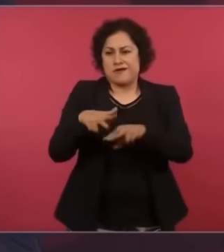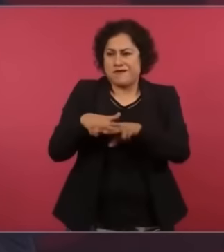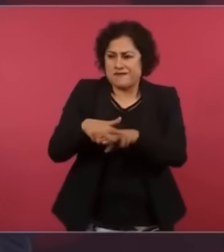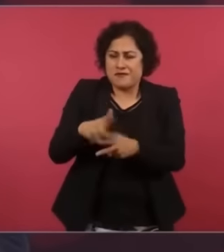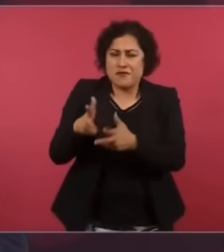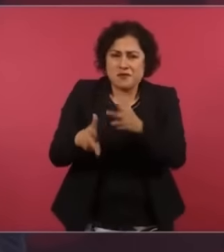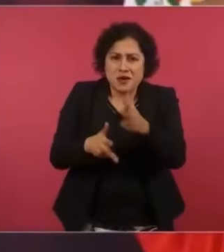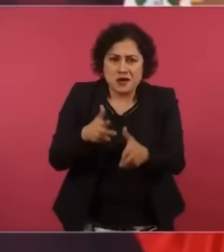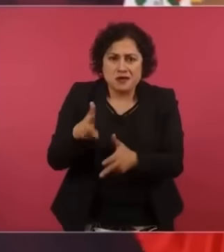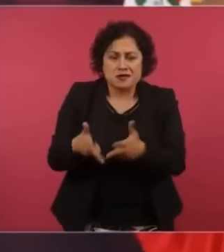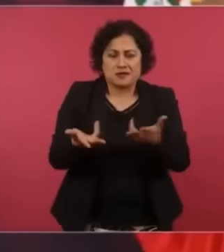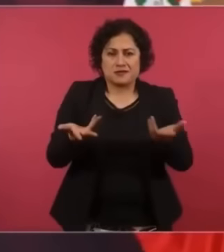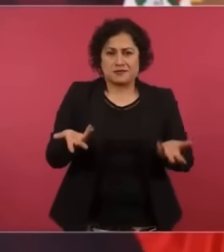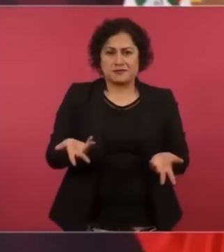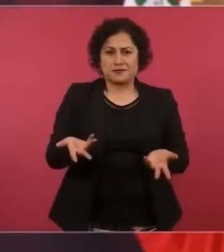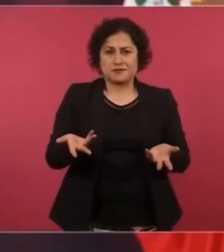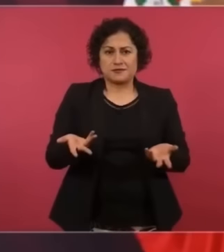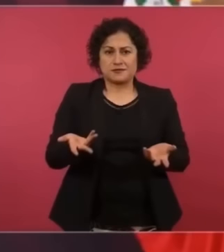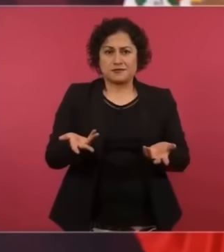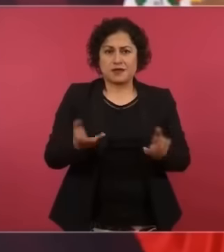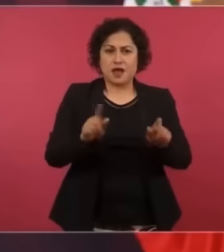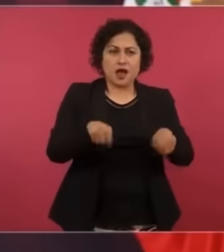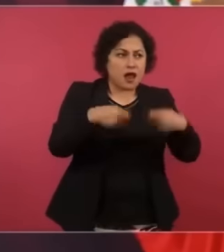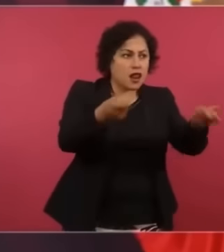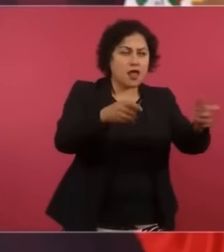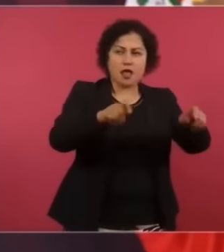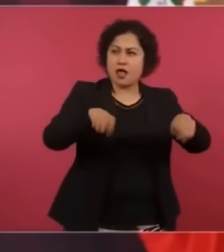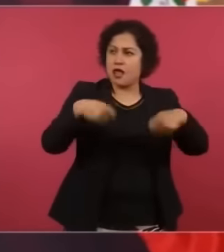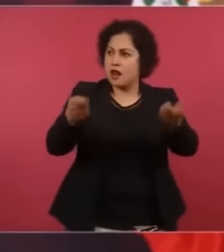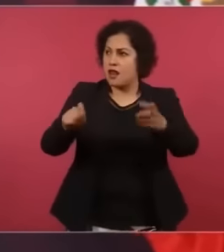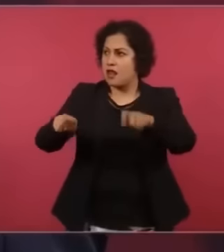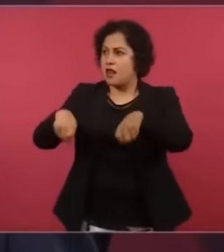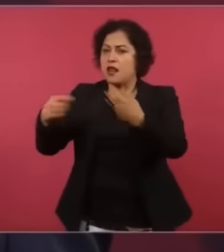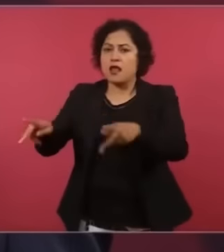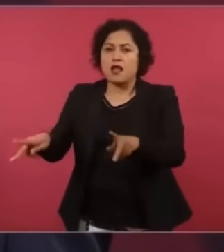los bancos,